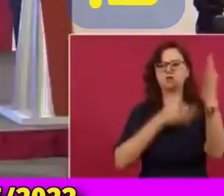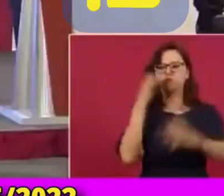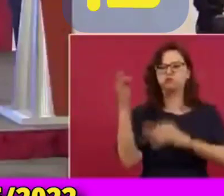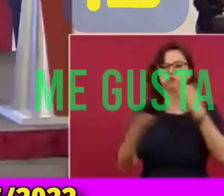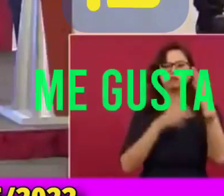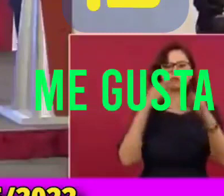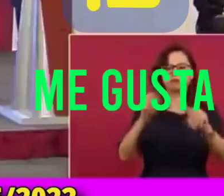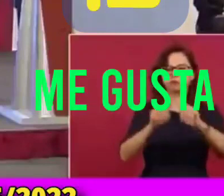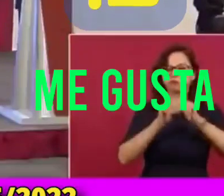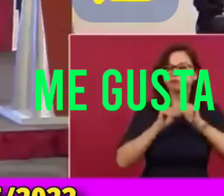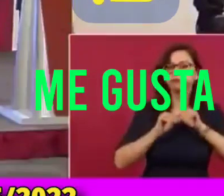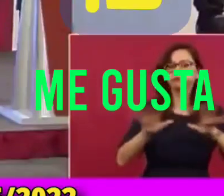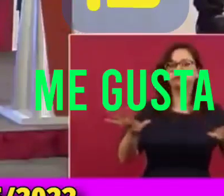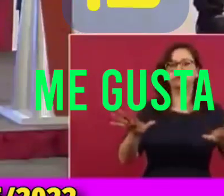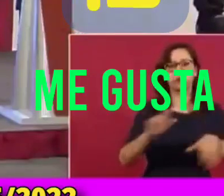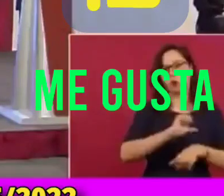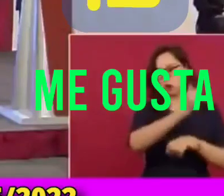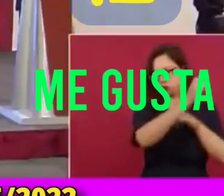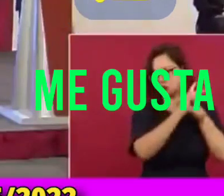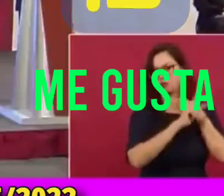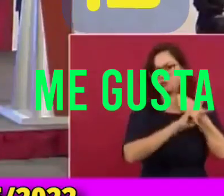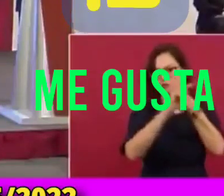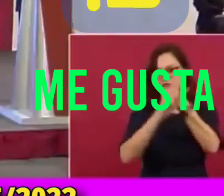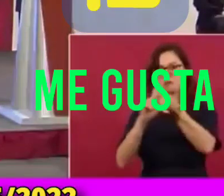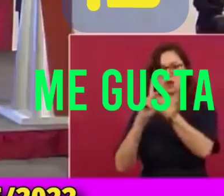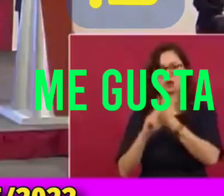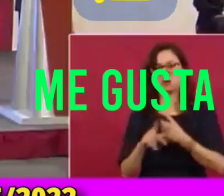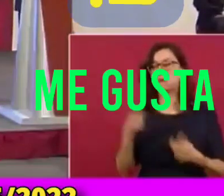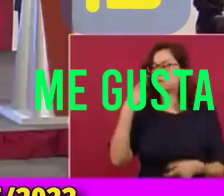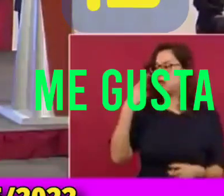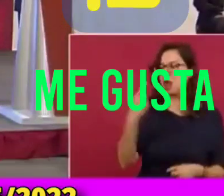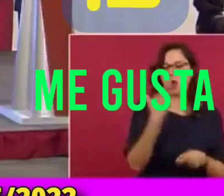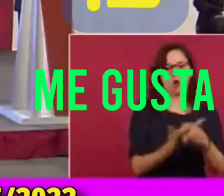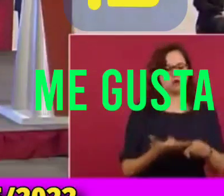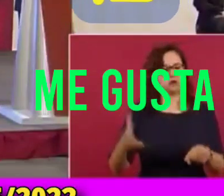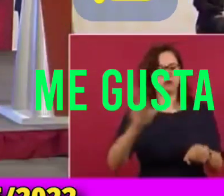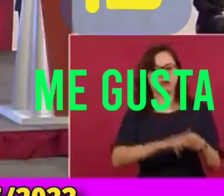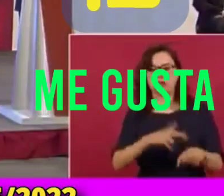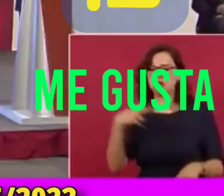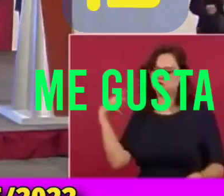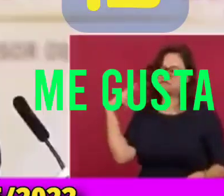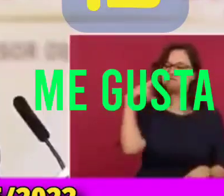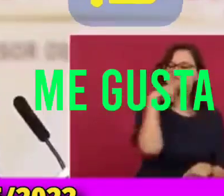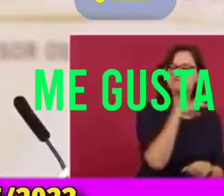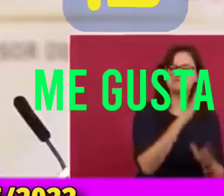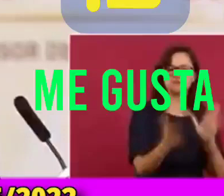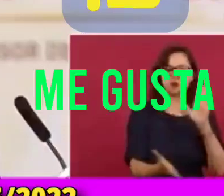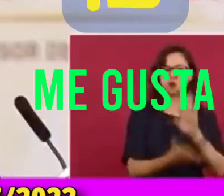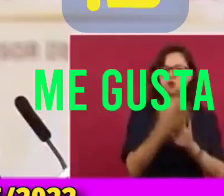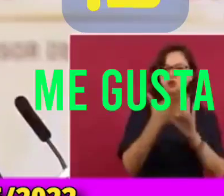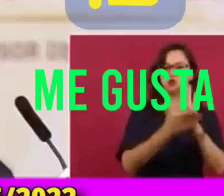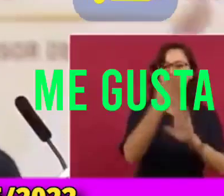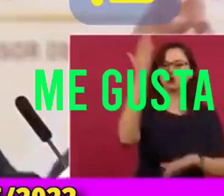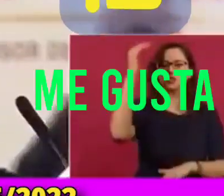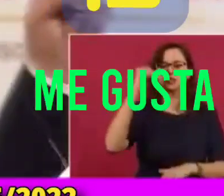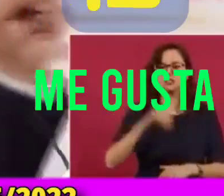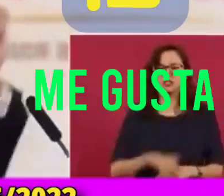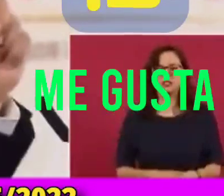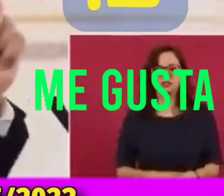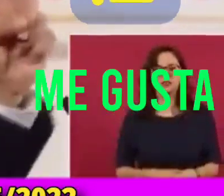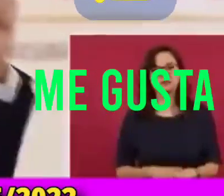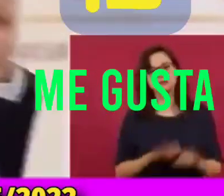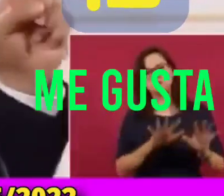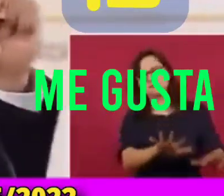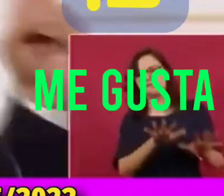Antes de continuar te recuerdo darle me gusta a este video para que esta información tan importante llegue a más personas y se enteren de la realidad.